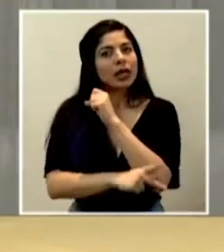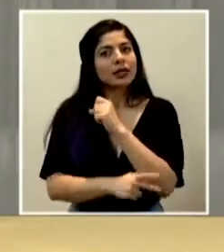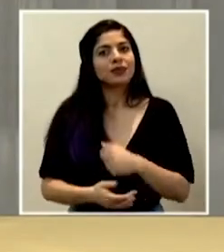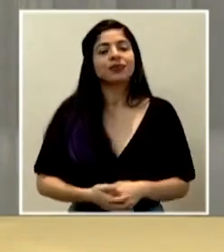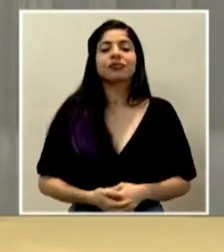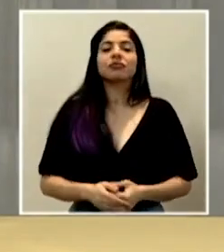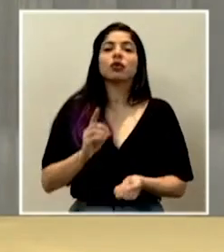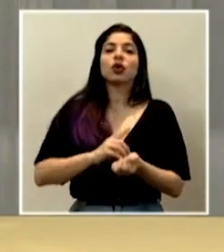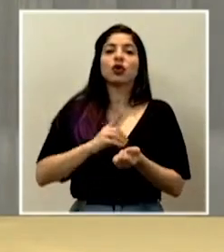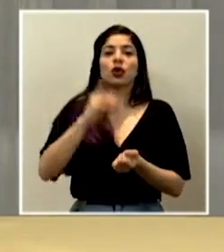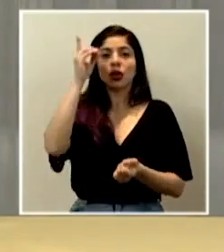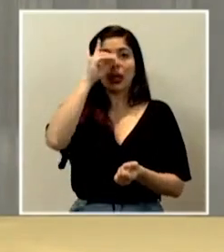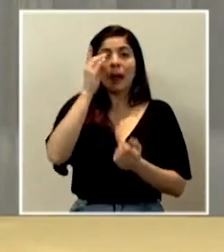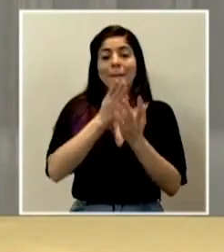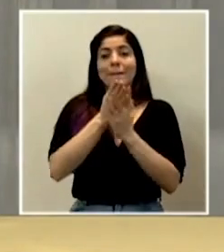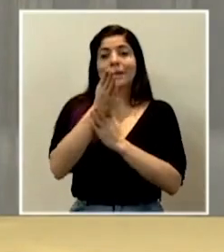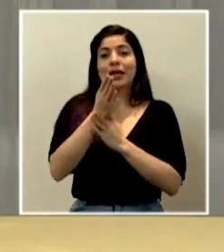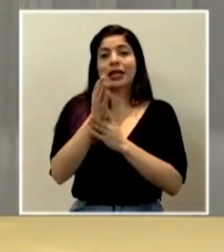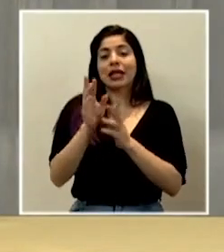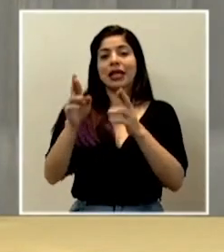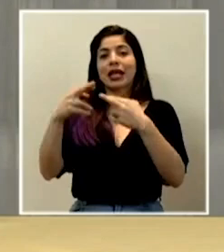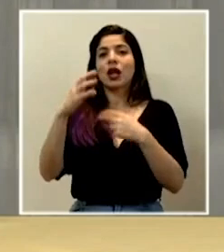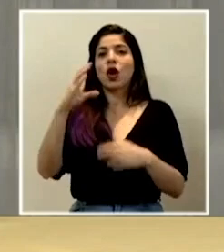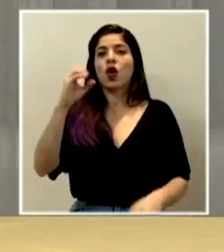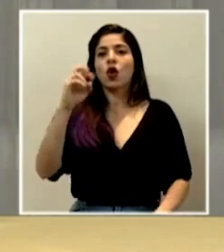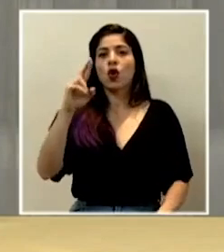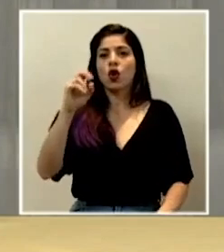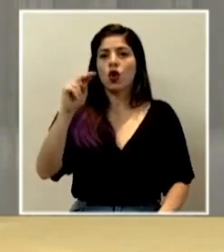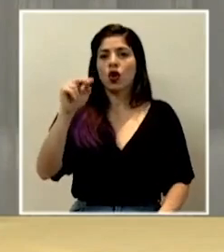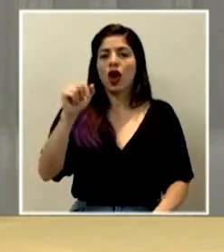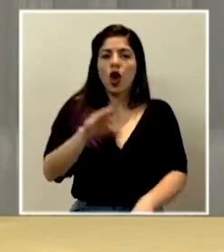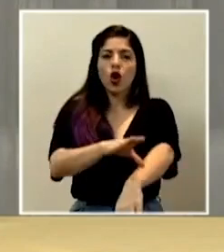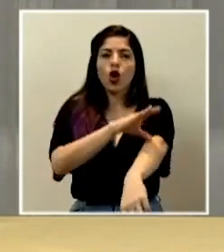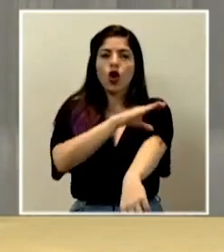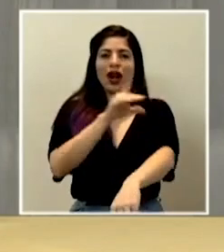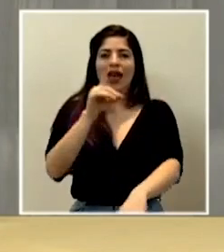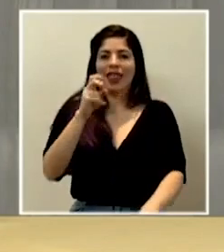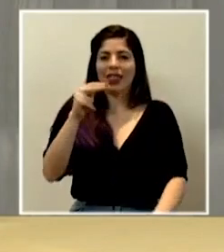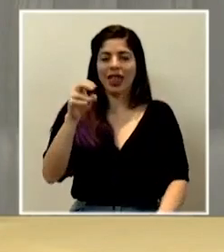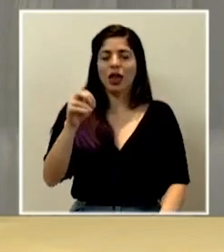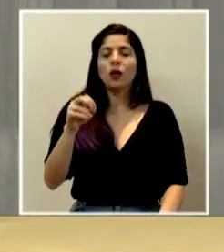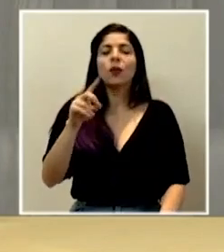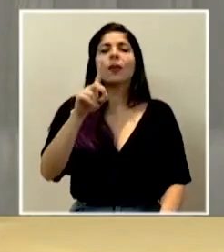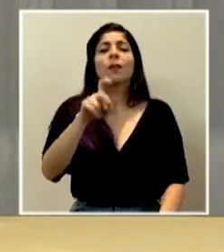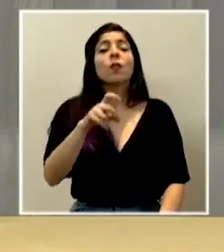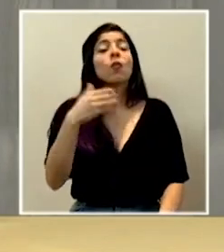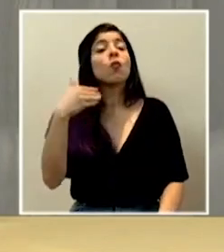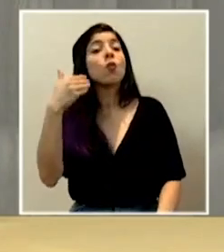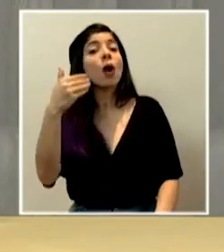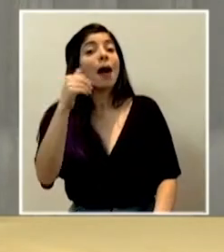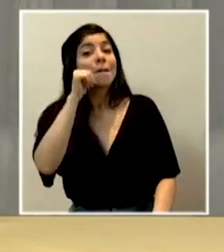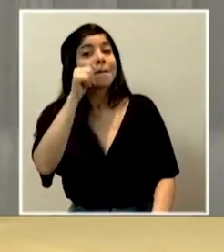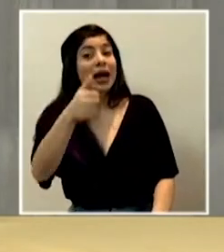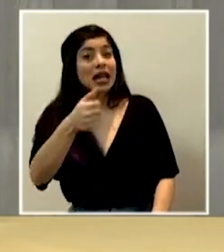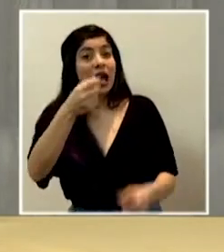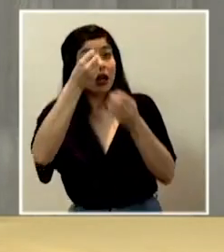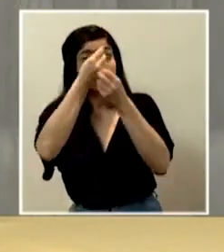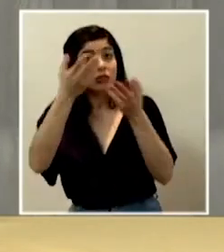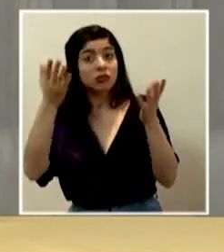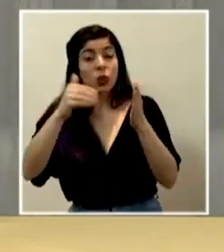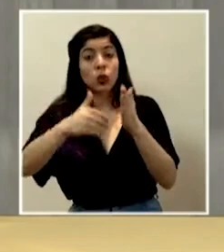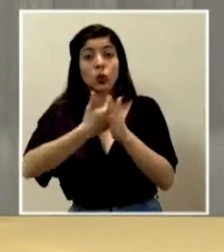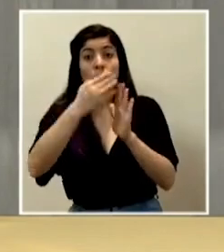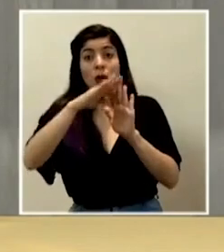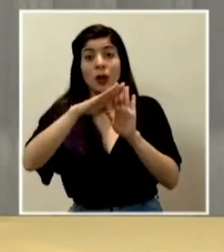Salas, el medio regional, el coronaveño, consulta, una vez que se anuncien mañana las nuevas medidas,